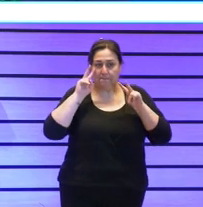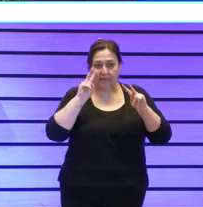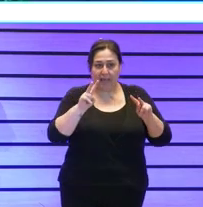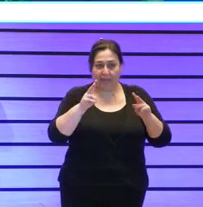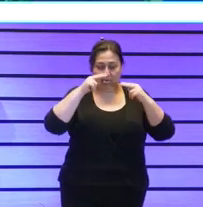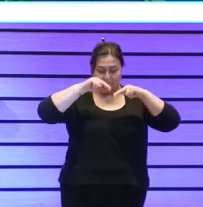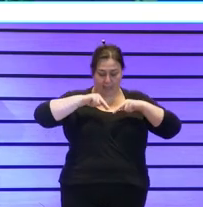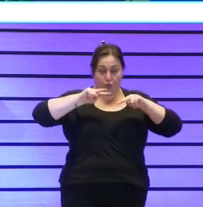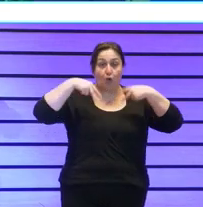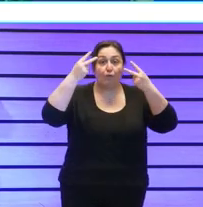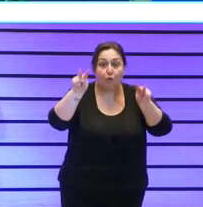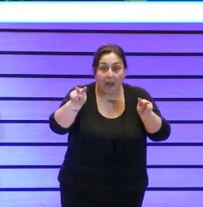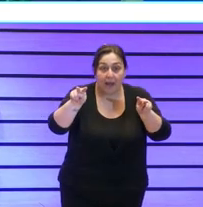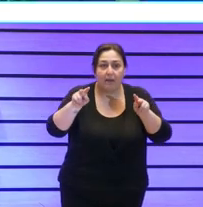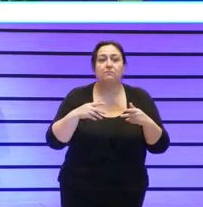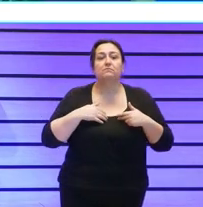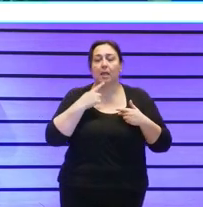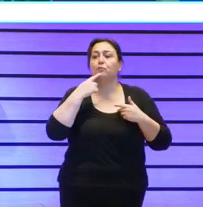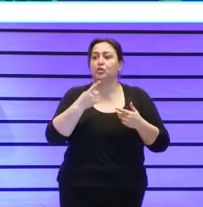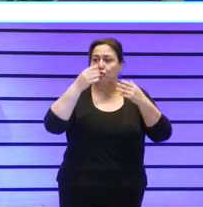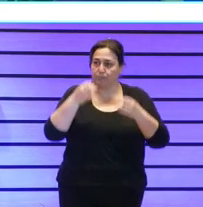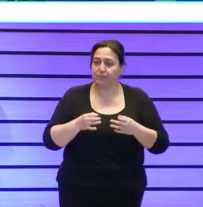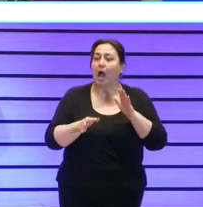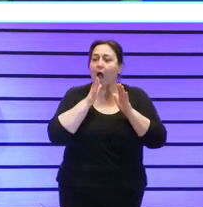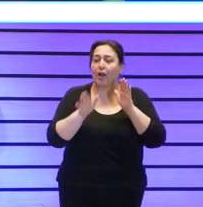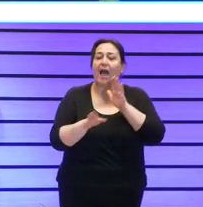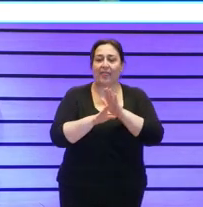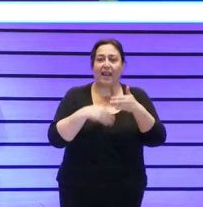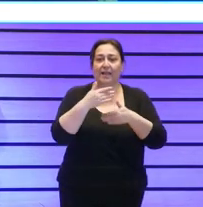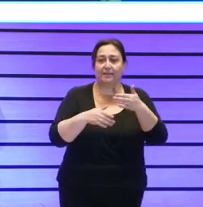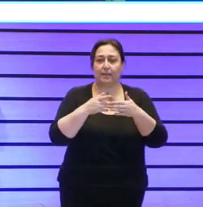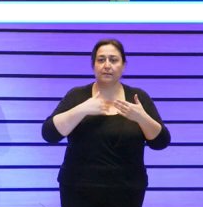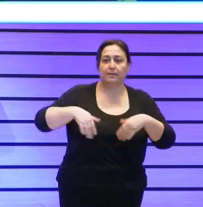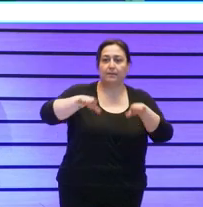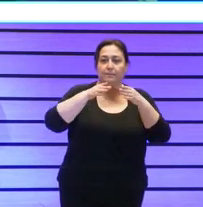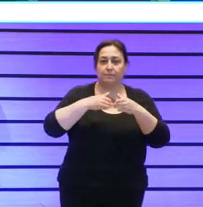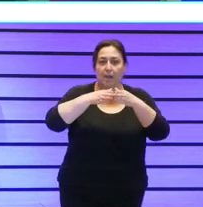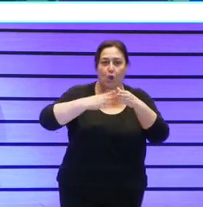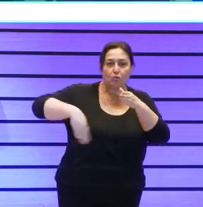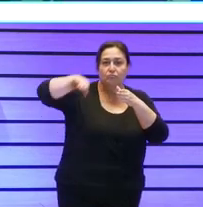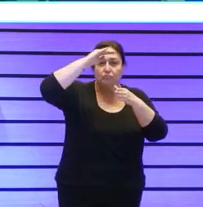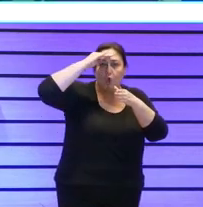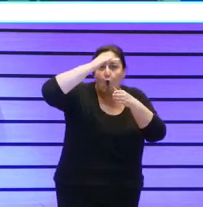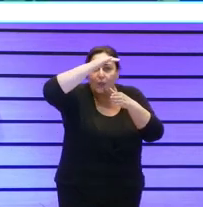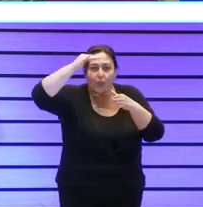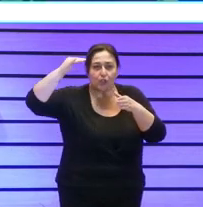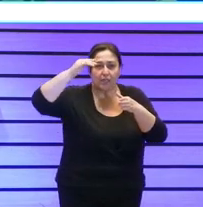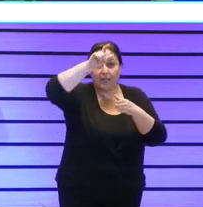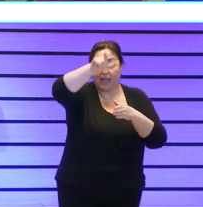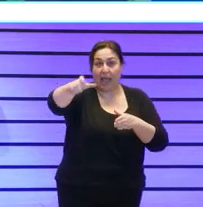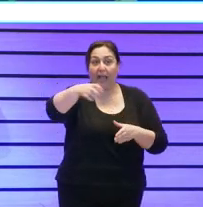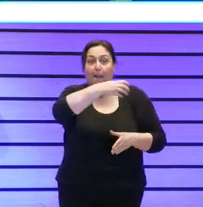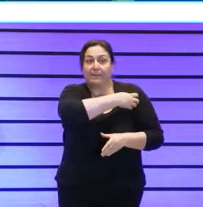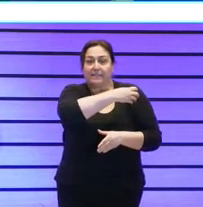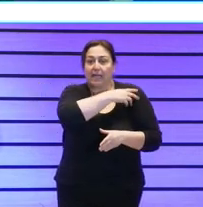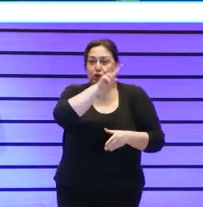adentro y hacia afuera dijimos venga adelante atisbamos el horizonte y tenemos ahí a dos capitanes a Rubén